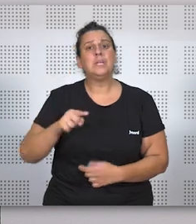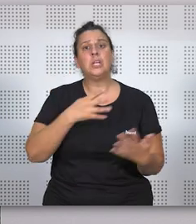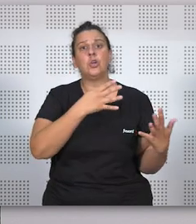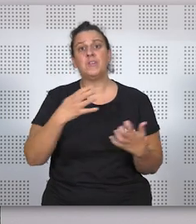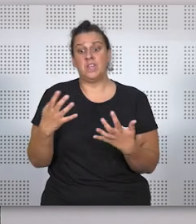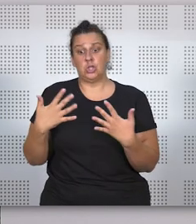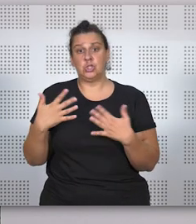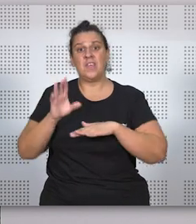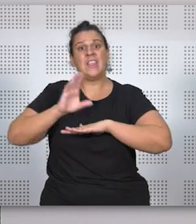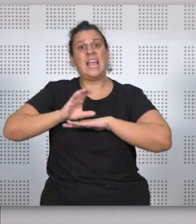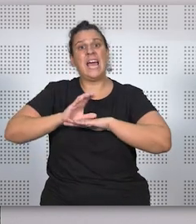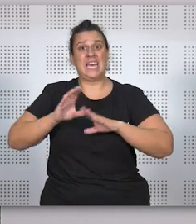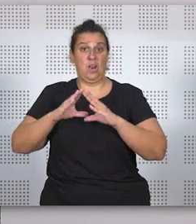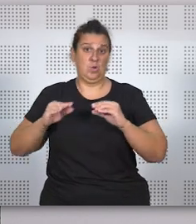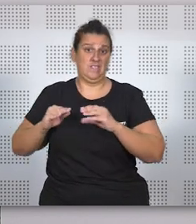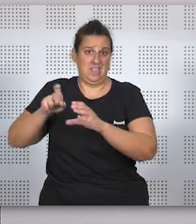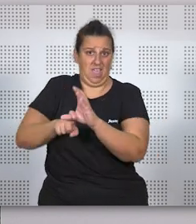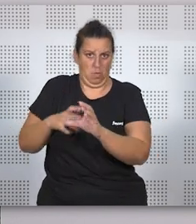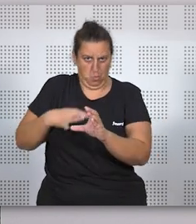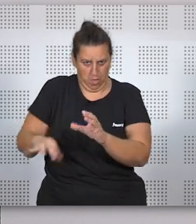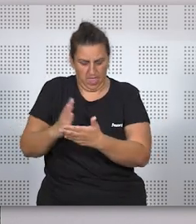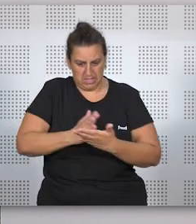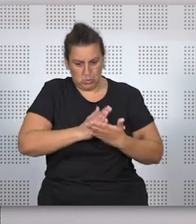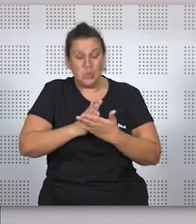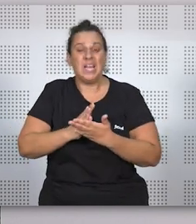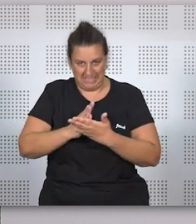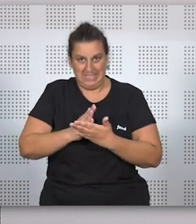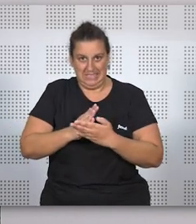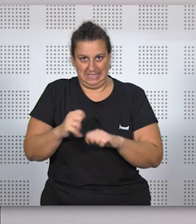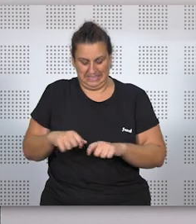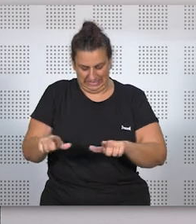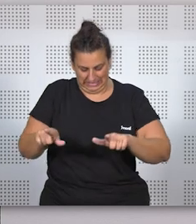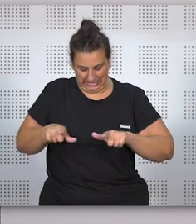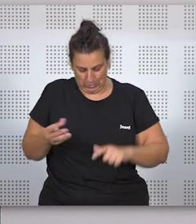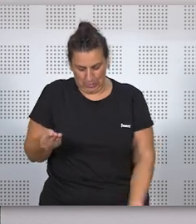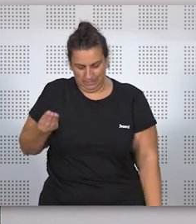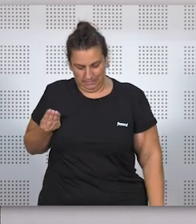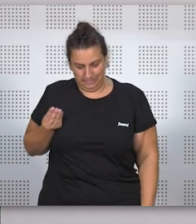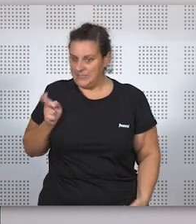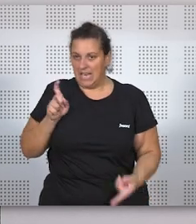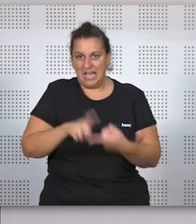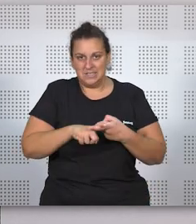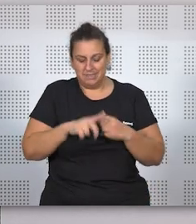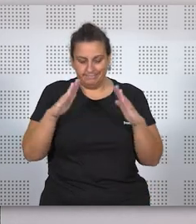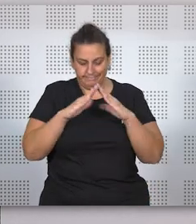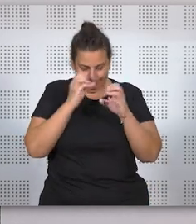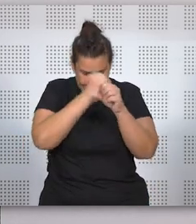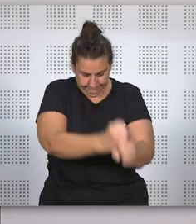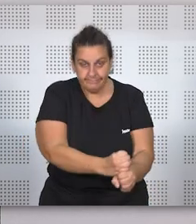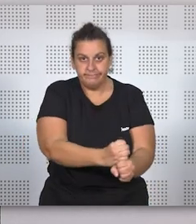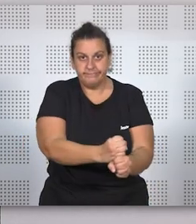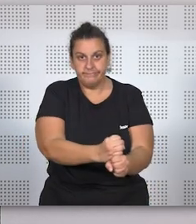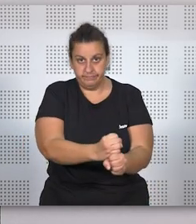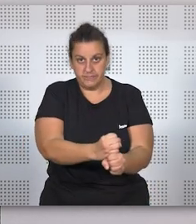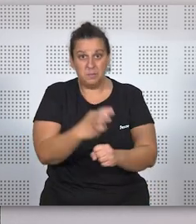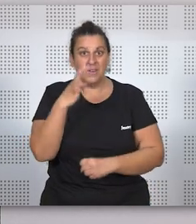1910, por ejemplo, una carrera, pero la mayoría estudiaban y se casaban y no ejercían. El